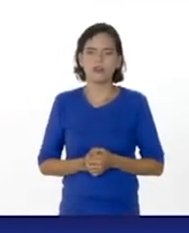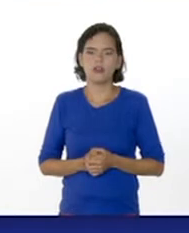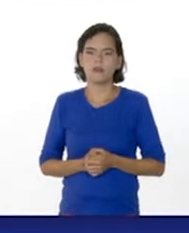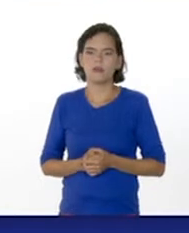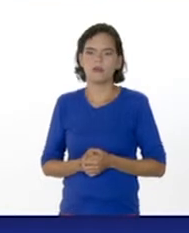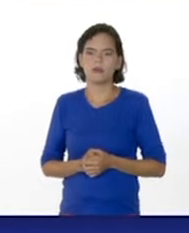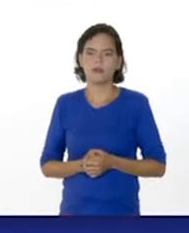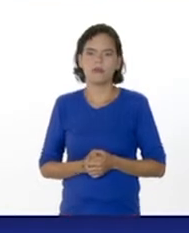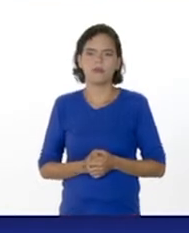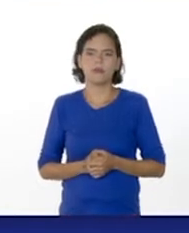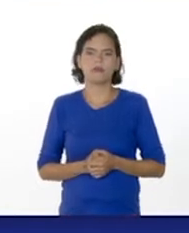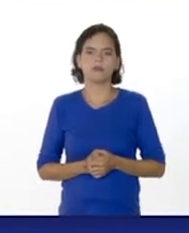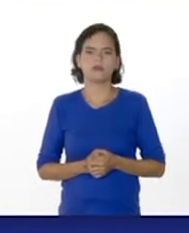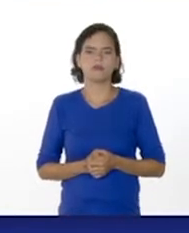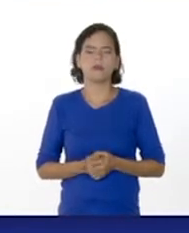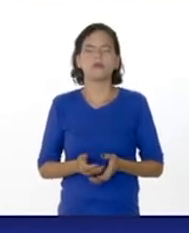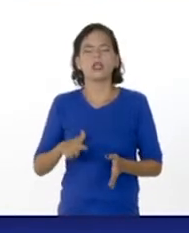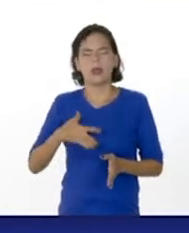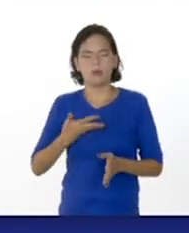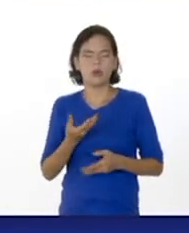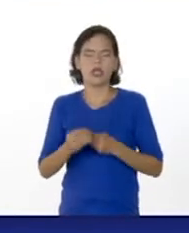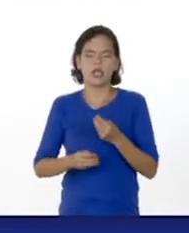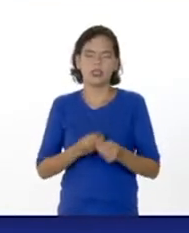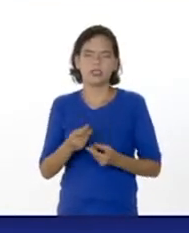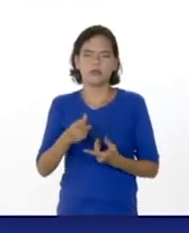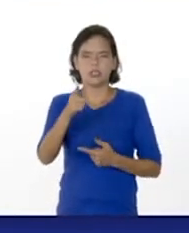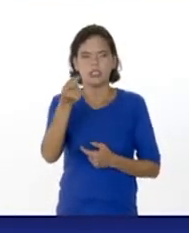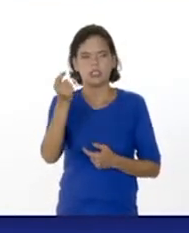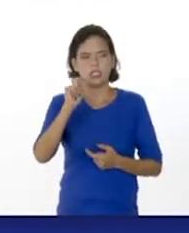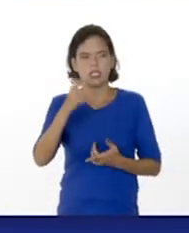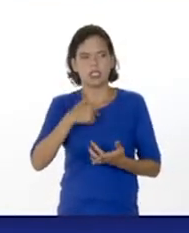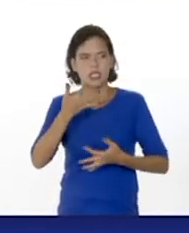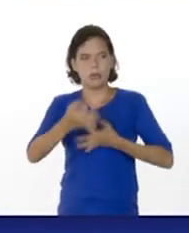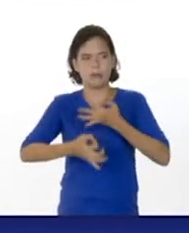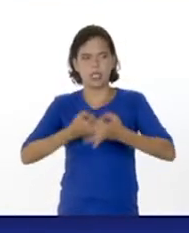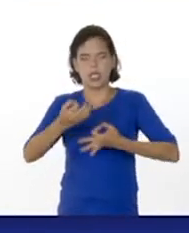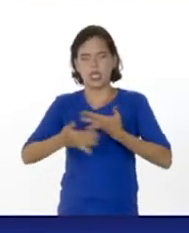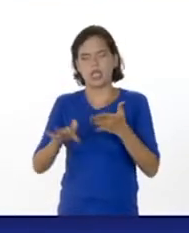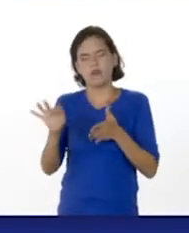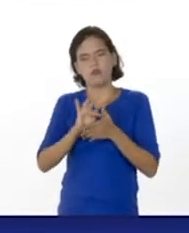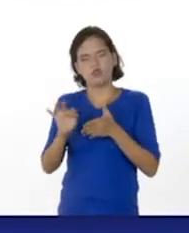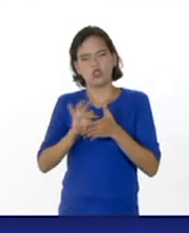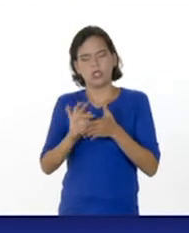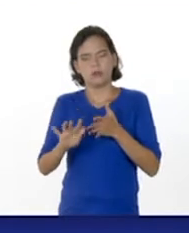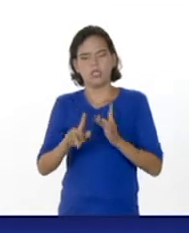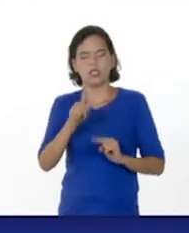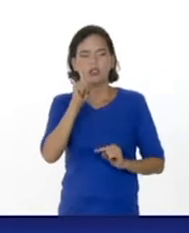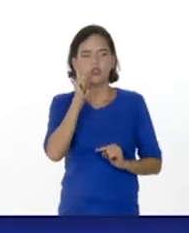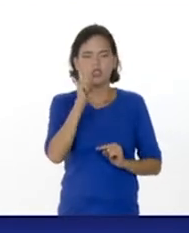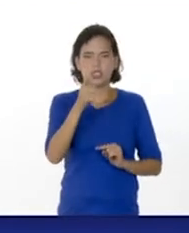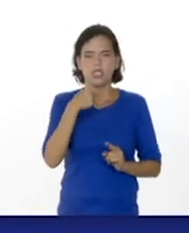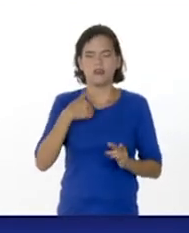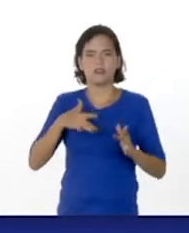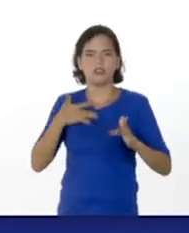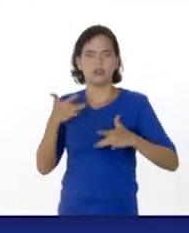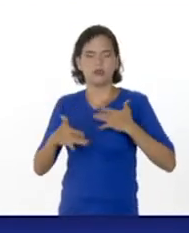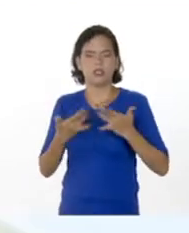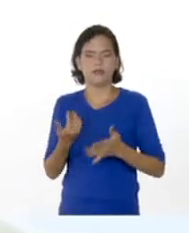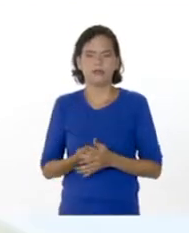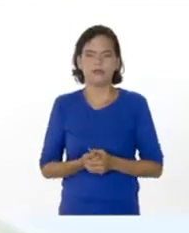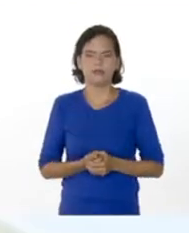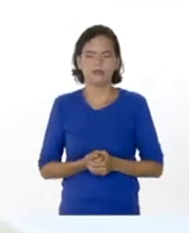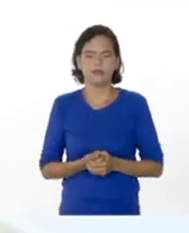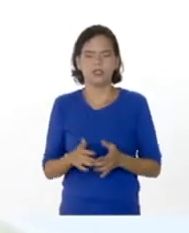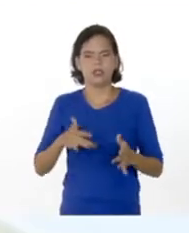obtener para realizar esta tarea y explicar el funcionamiento de esa actividad.